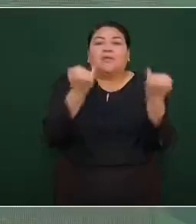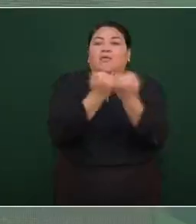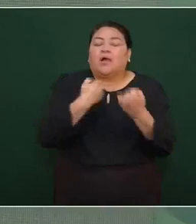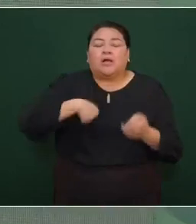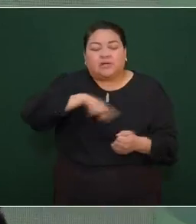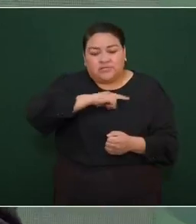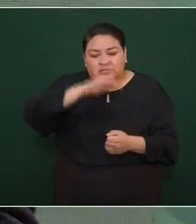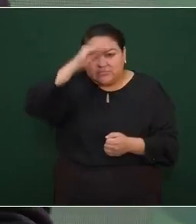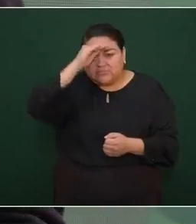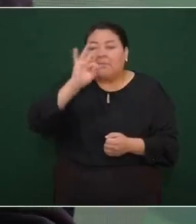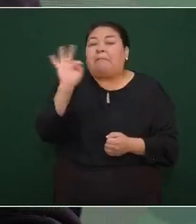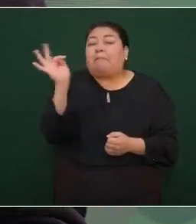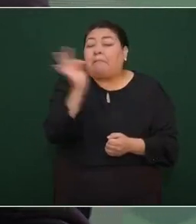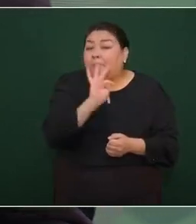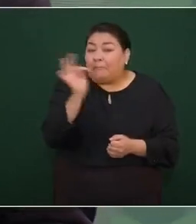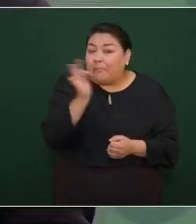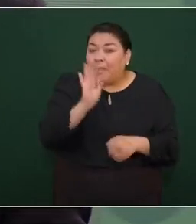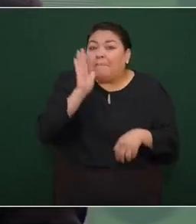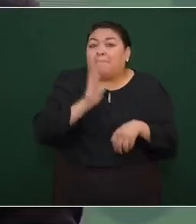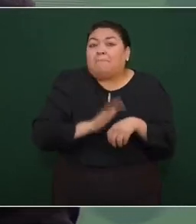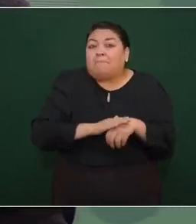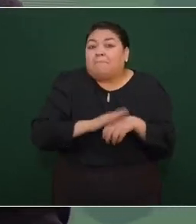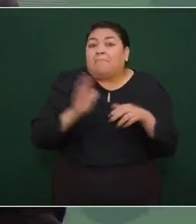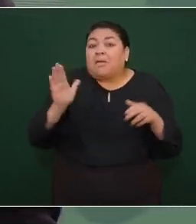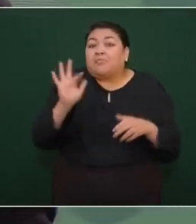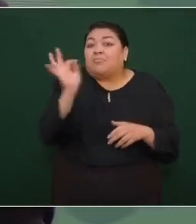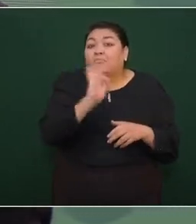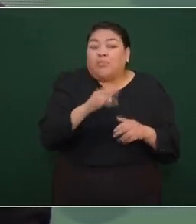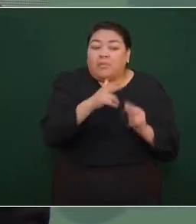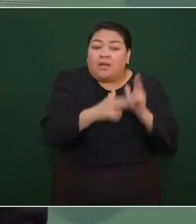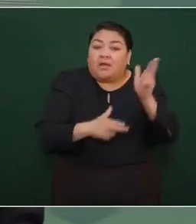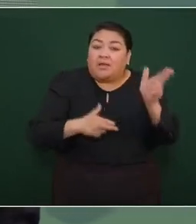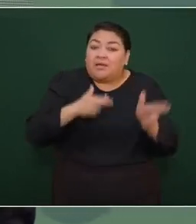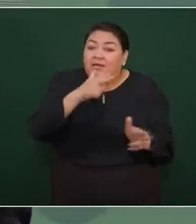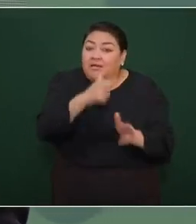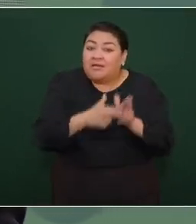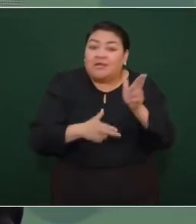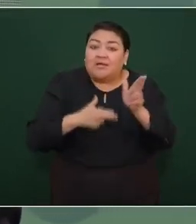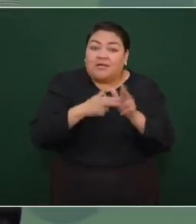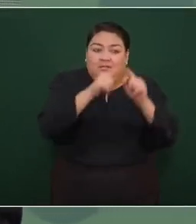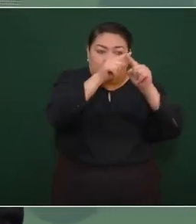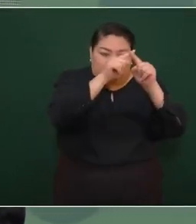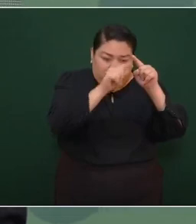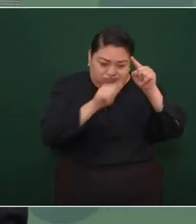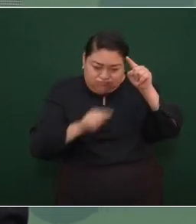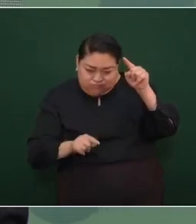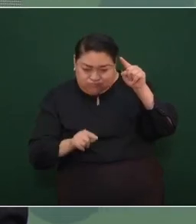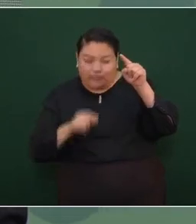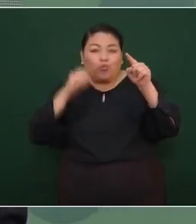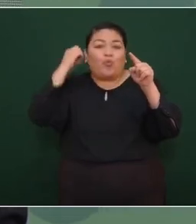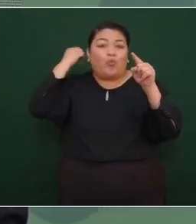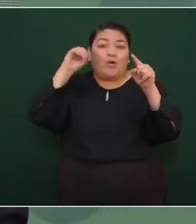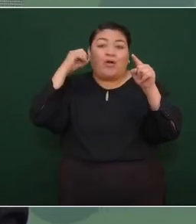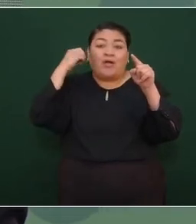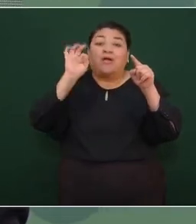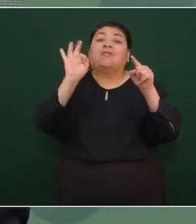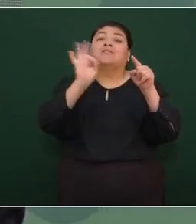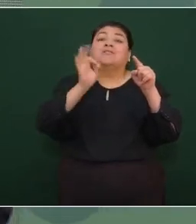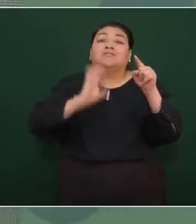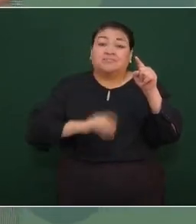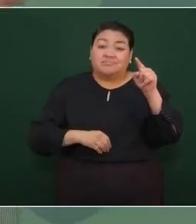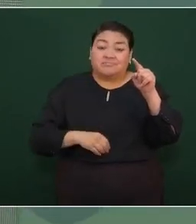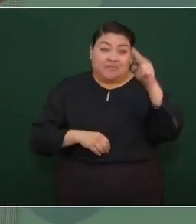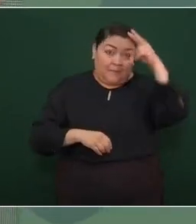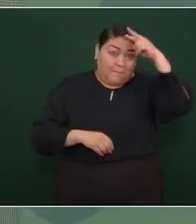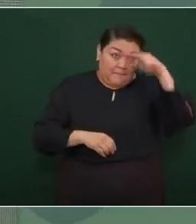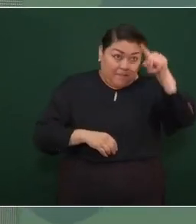hasta en el tren de pasajeros a Oaxaca México